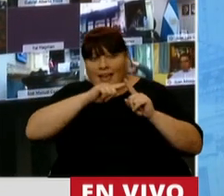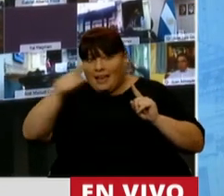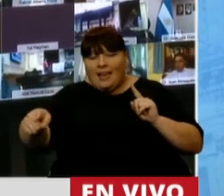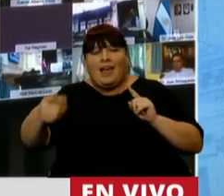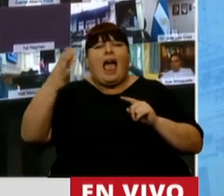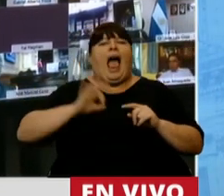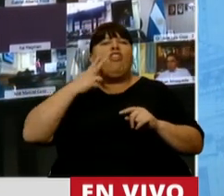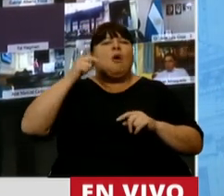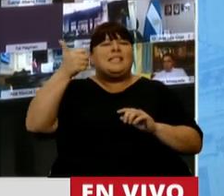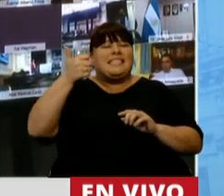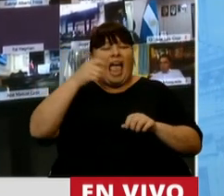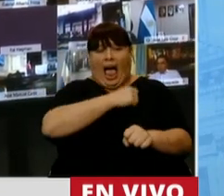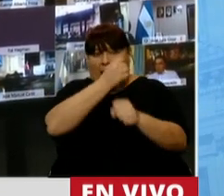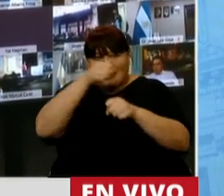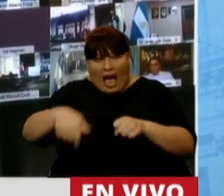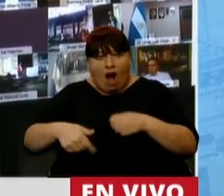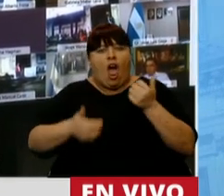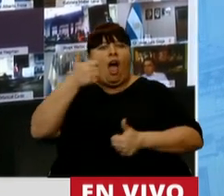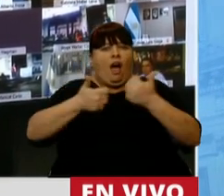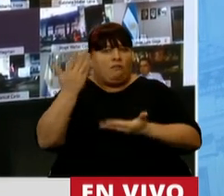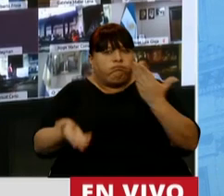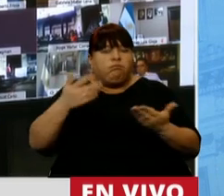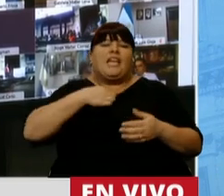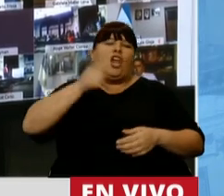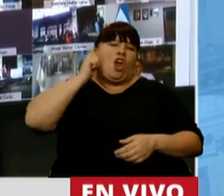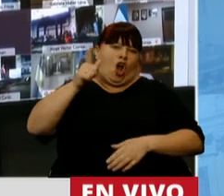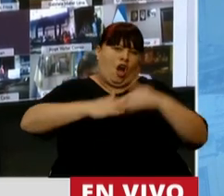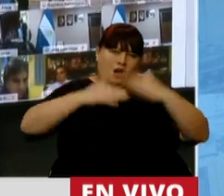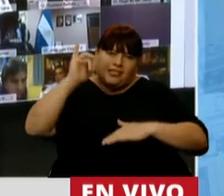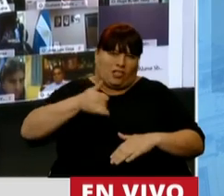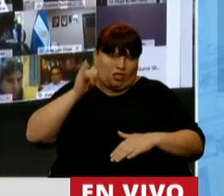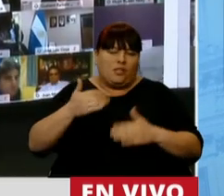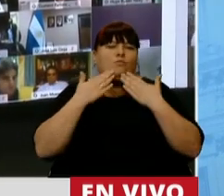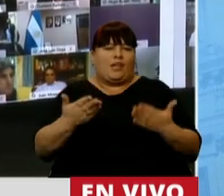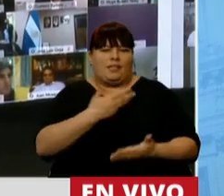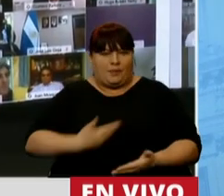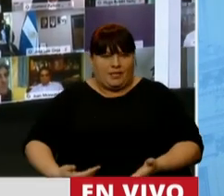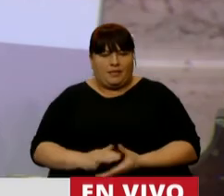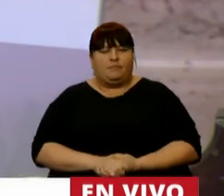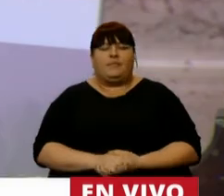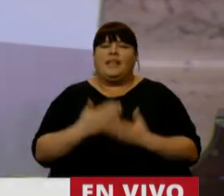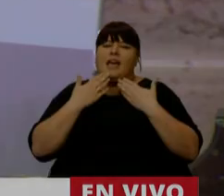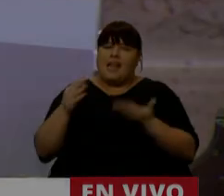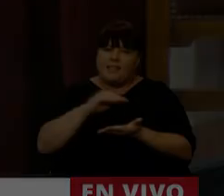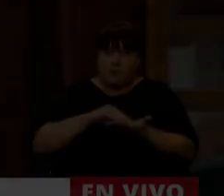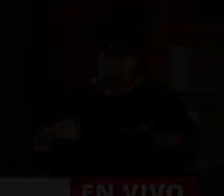que desde el 2006 está licitada, finalmente se haga. Señor Presidente, muchas gracias. Gracias, diputada Reyes.